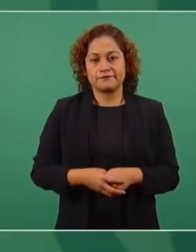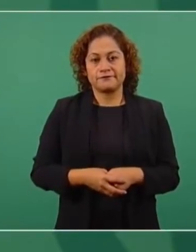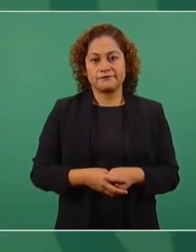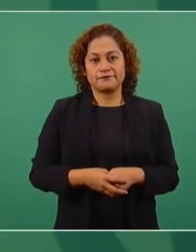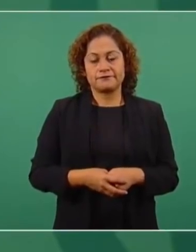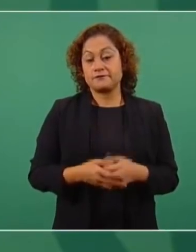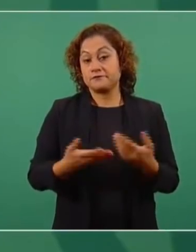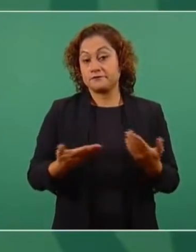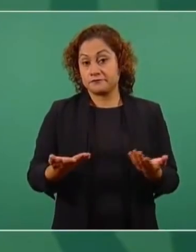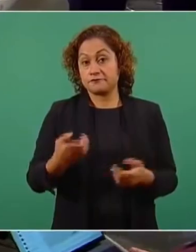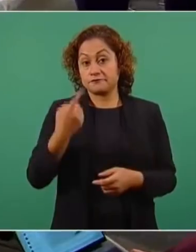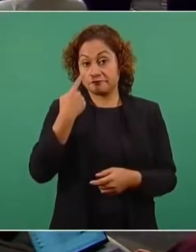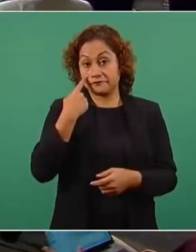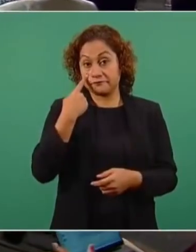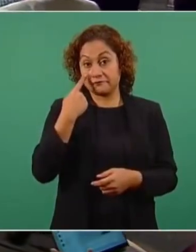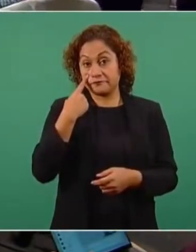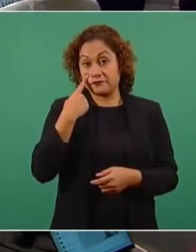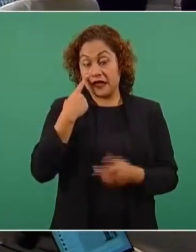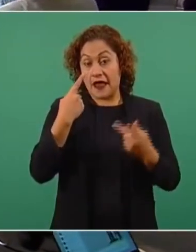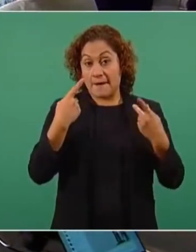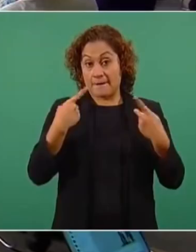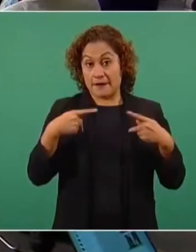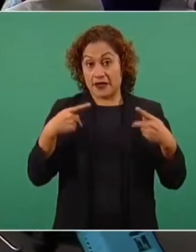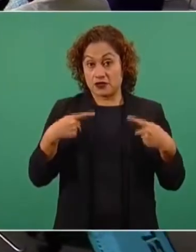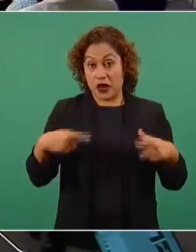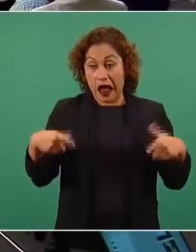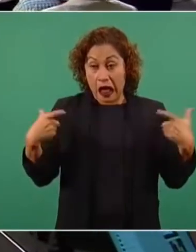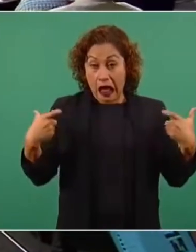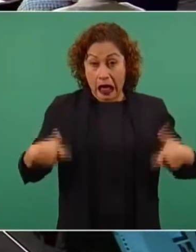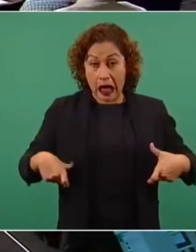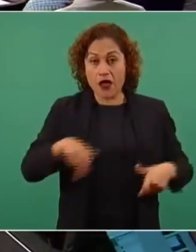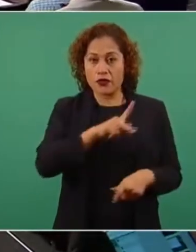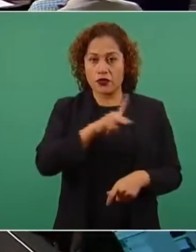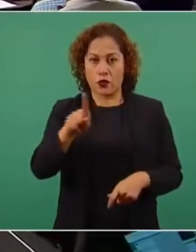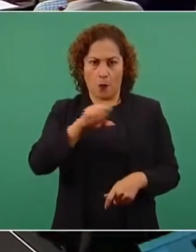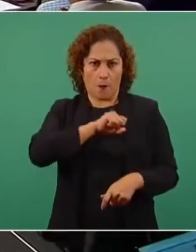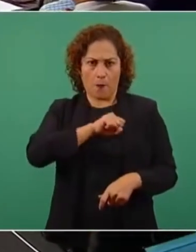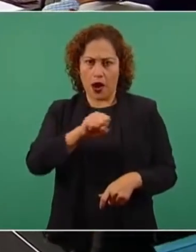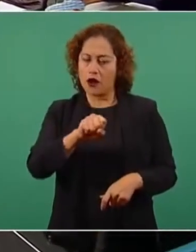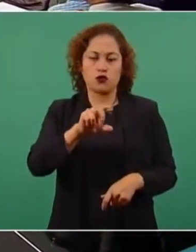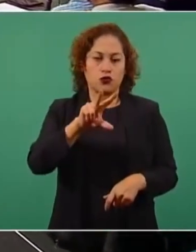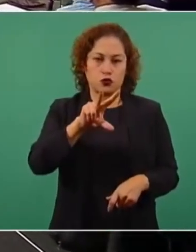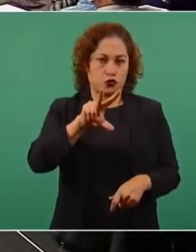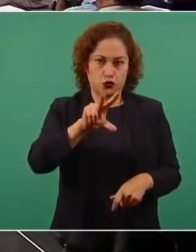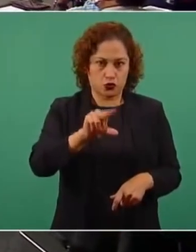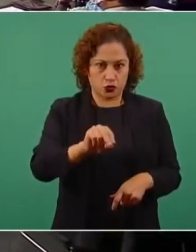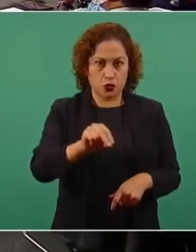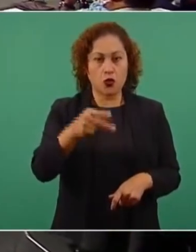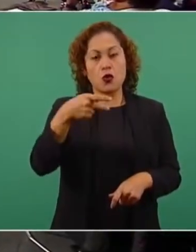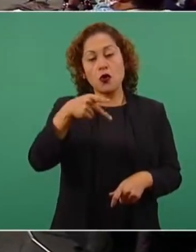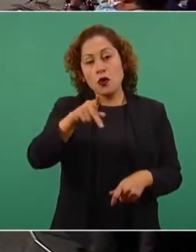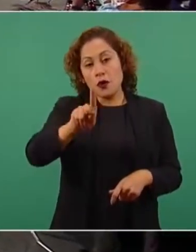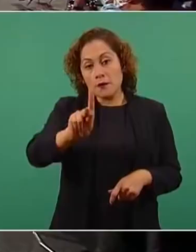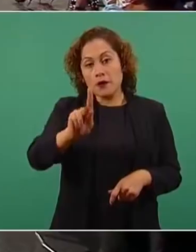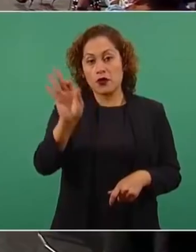No todo el que tiene, siempre lo digo, es malvado, pero si a mí me toca dar un